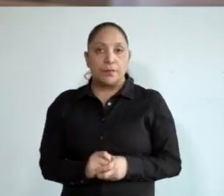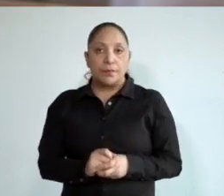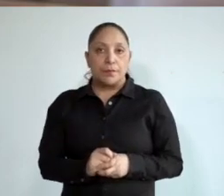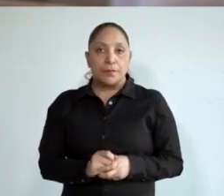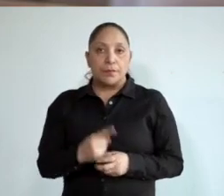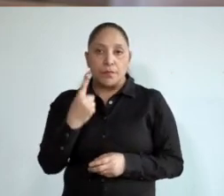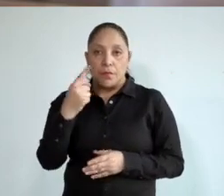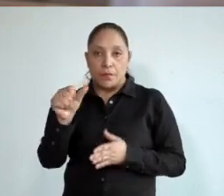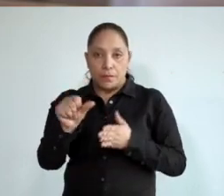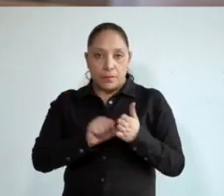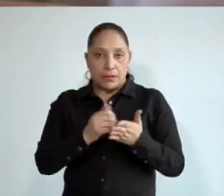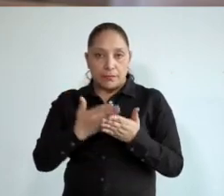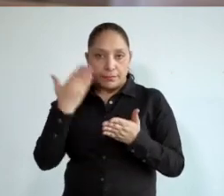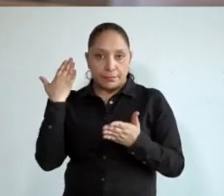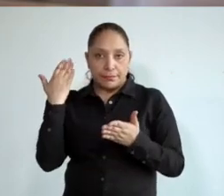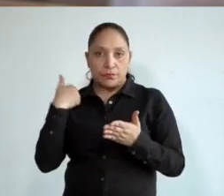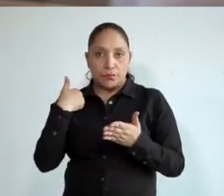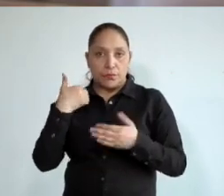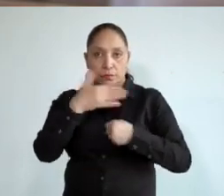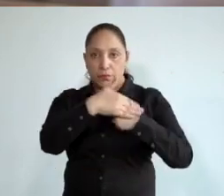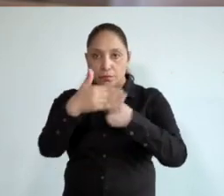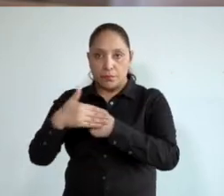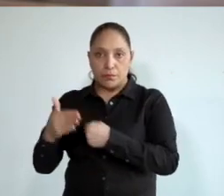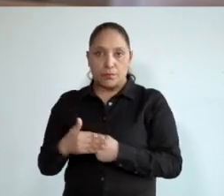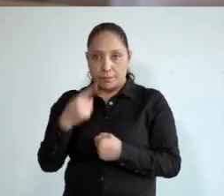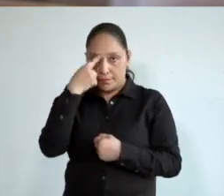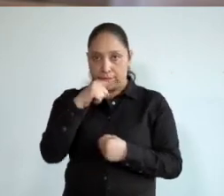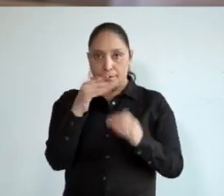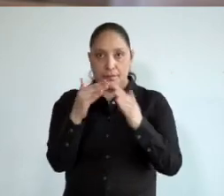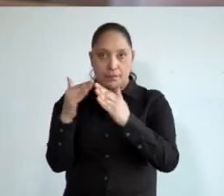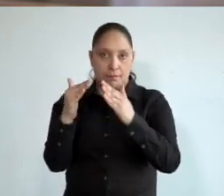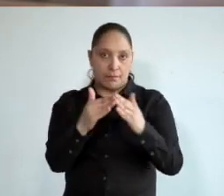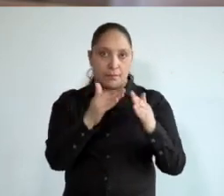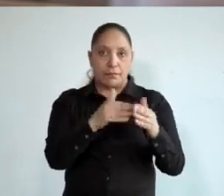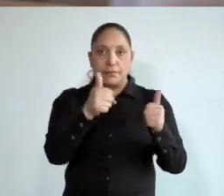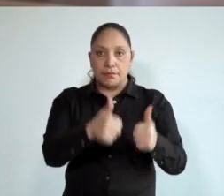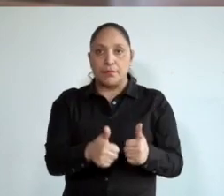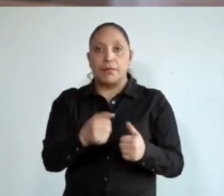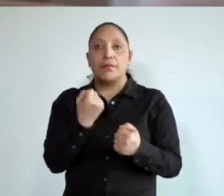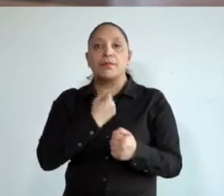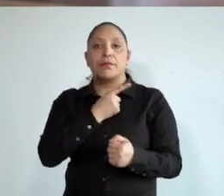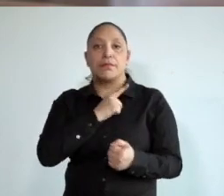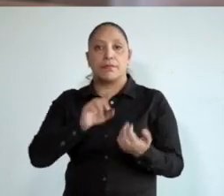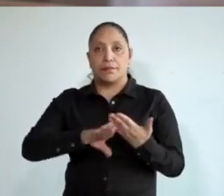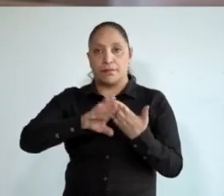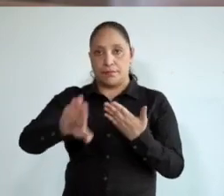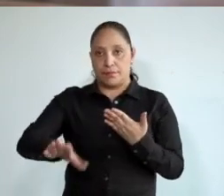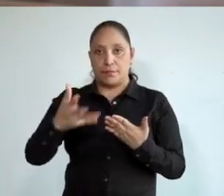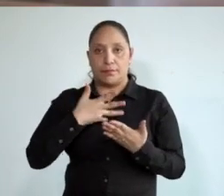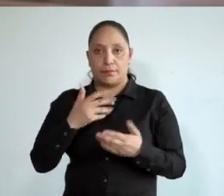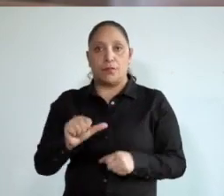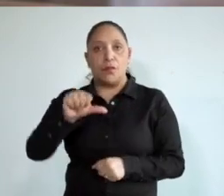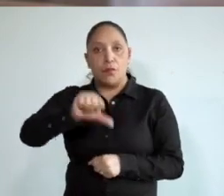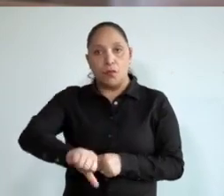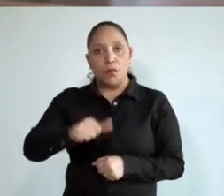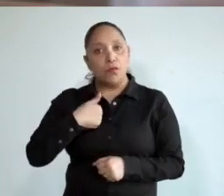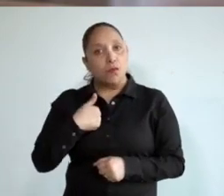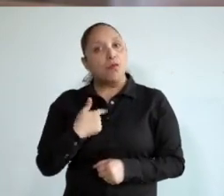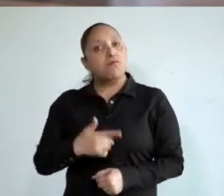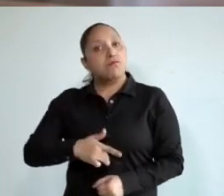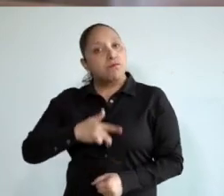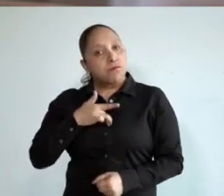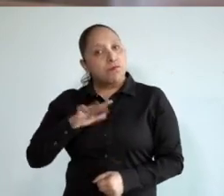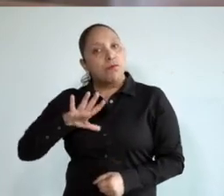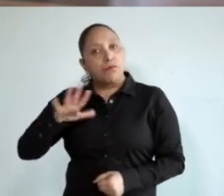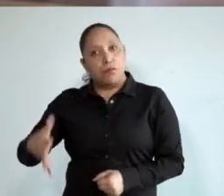Hace ya más de un mes hice un llamado a permanecer en casa y a guardar sana distancia. Hoy me siento